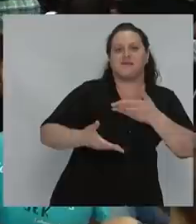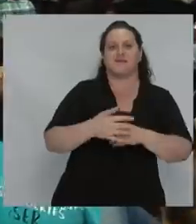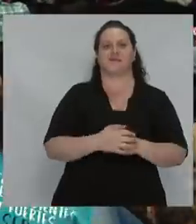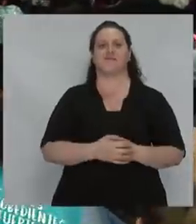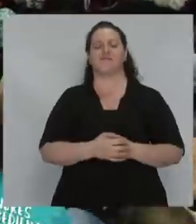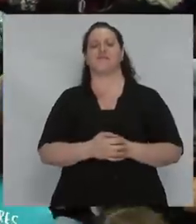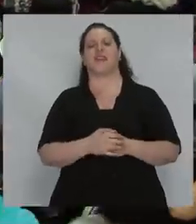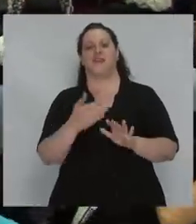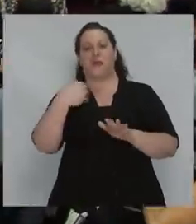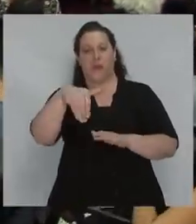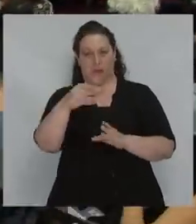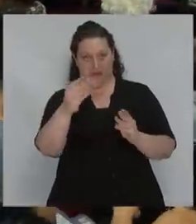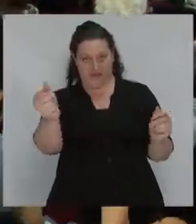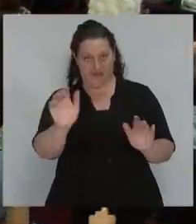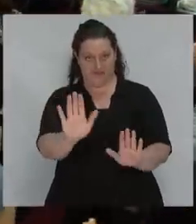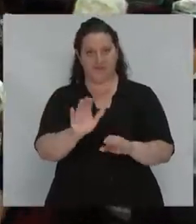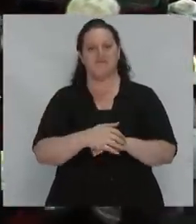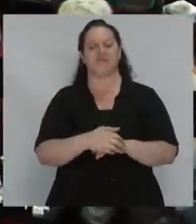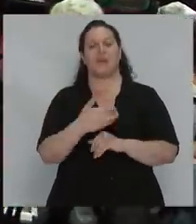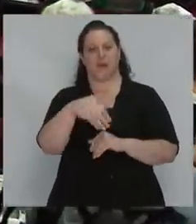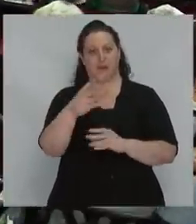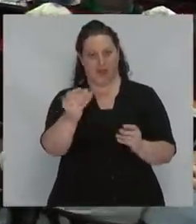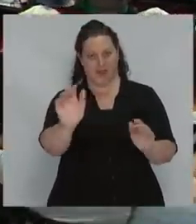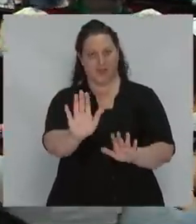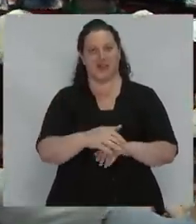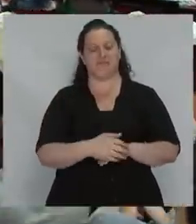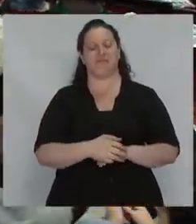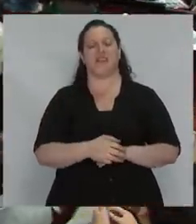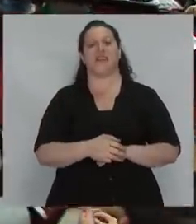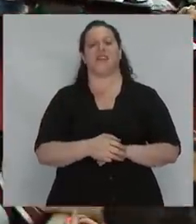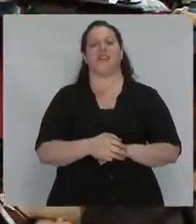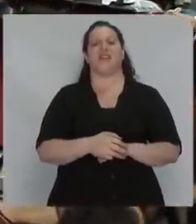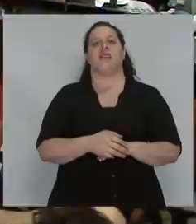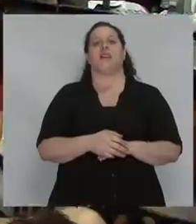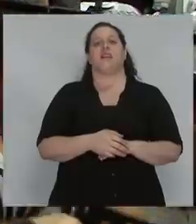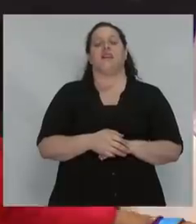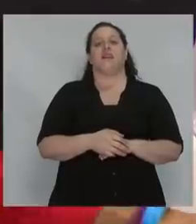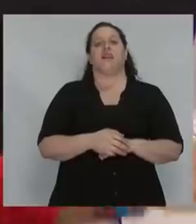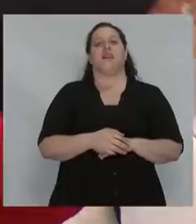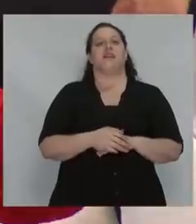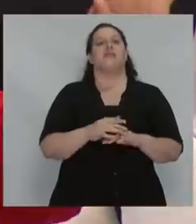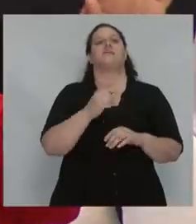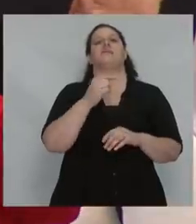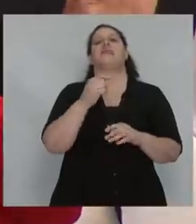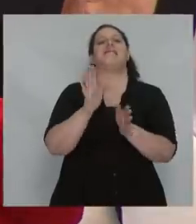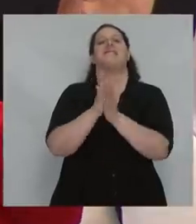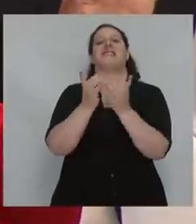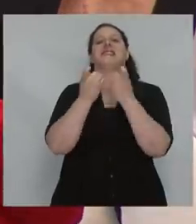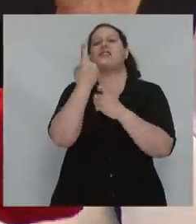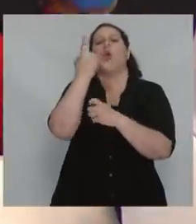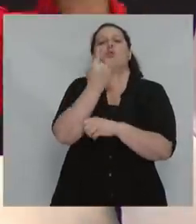Y termino. Y termino. Y termino. os diga, le vais a dar un minuto, Álvaro, por favor.